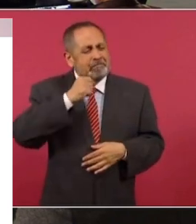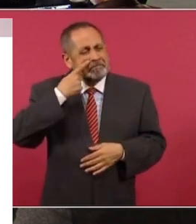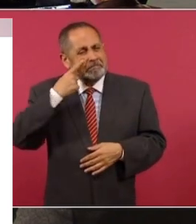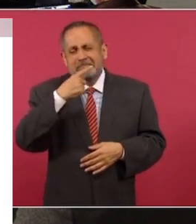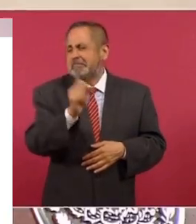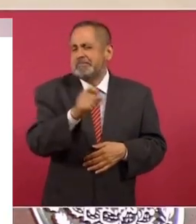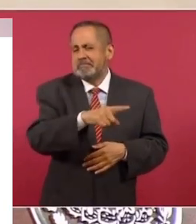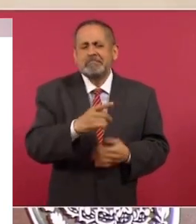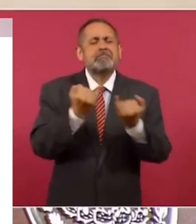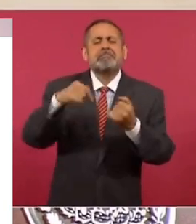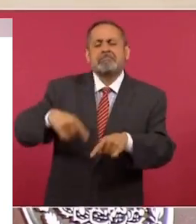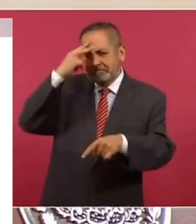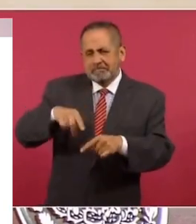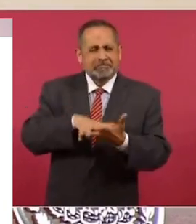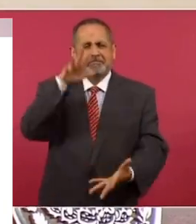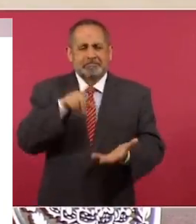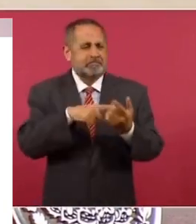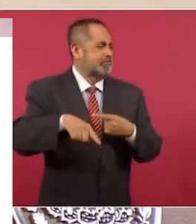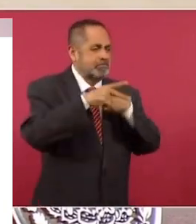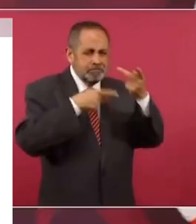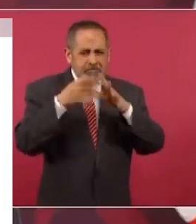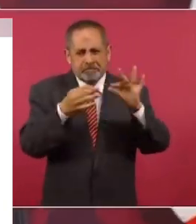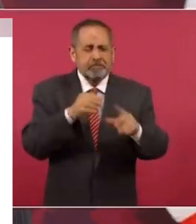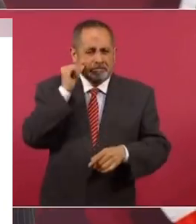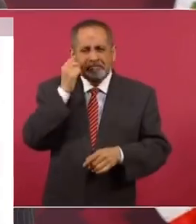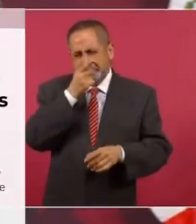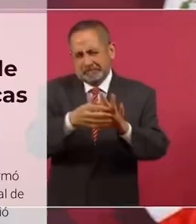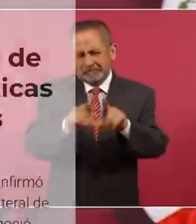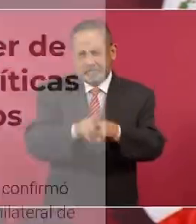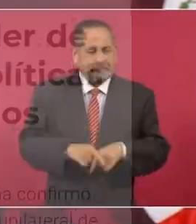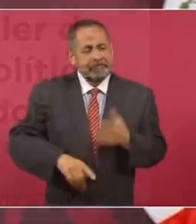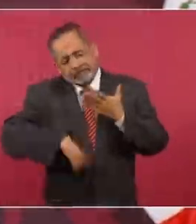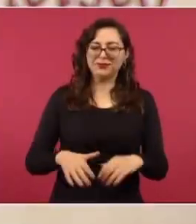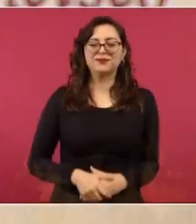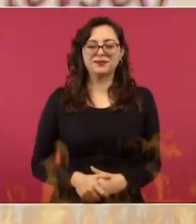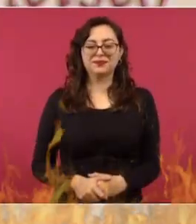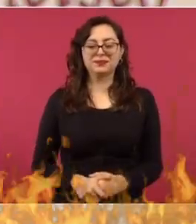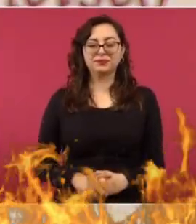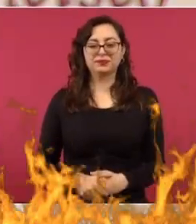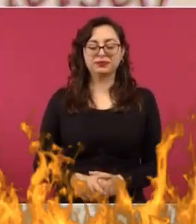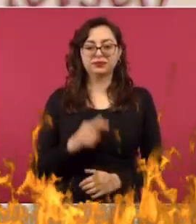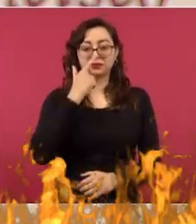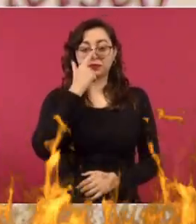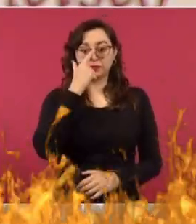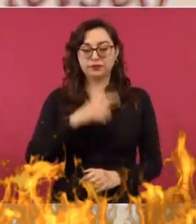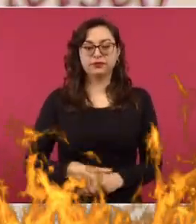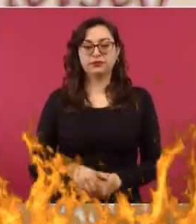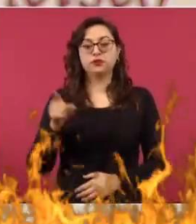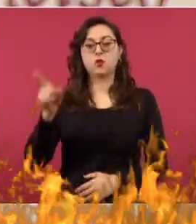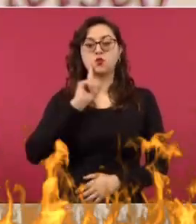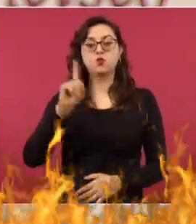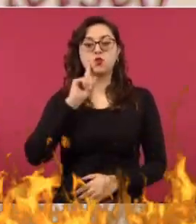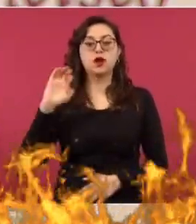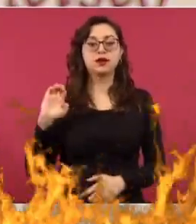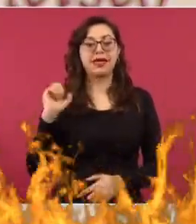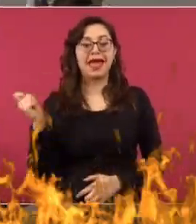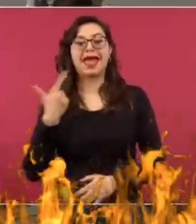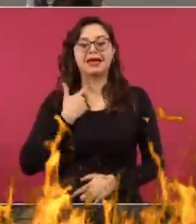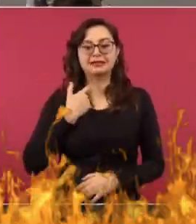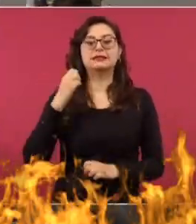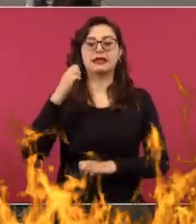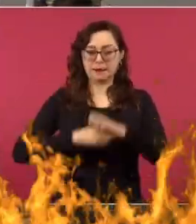como sucede en México, con la mayoría de los medios, ayer hablamos de eso, es en contra de nosotros. La ex embajadora se ha dedicado, desde que dejó su cargo,